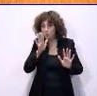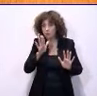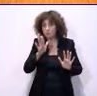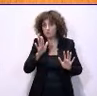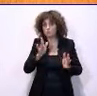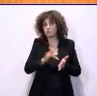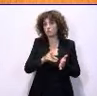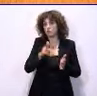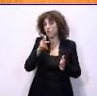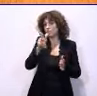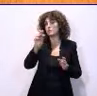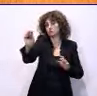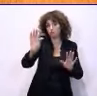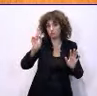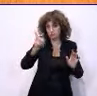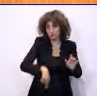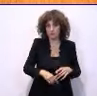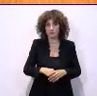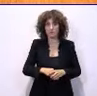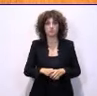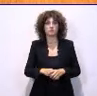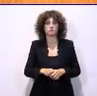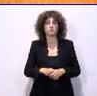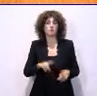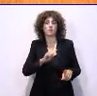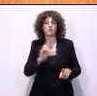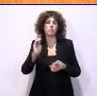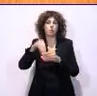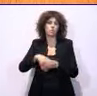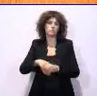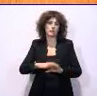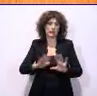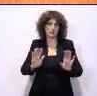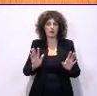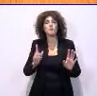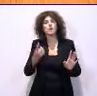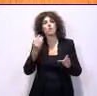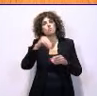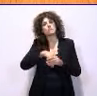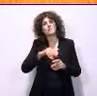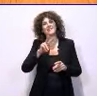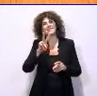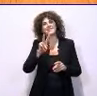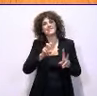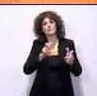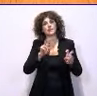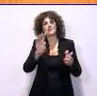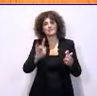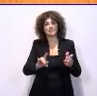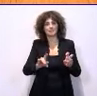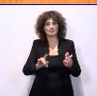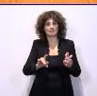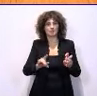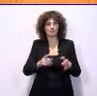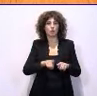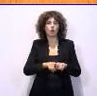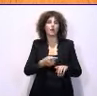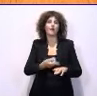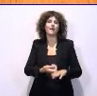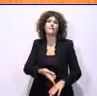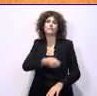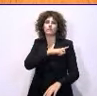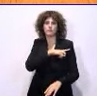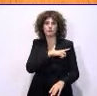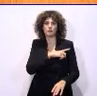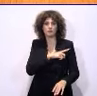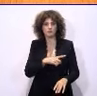en su derecho, por lo tanto tampoco vamos a entrar a eso. Pero sí que voy a entrar a una cuestión, a la cuestión de la radicalidad. ¿Usted nunca